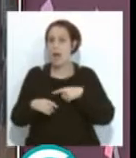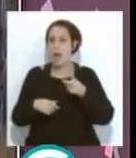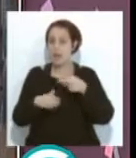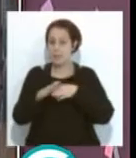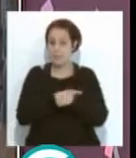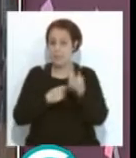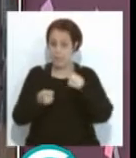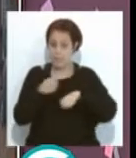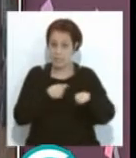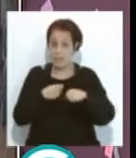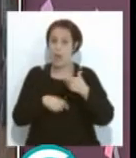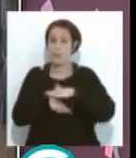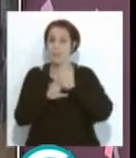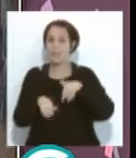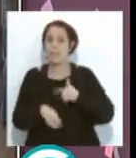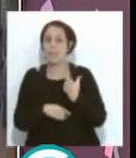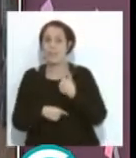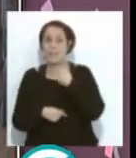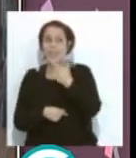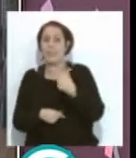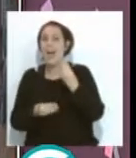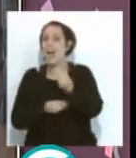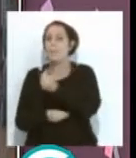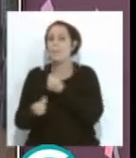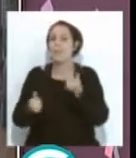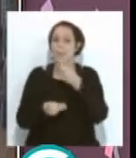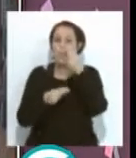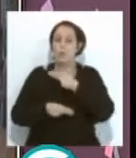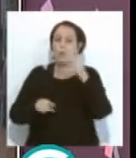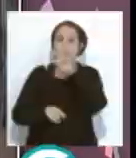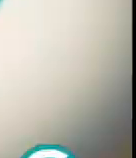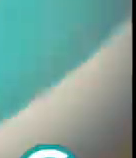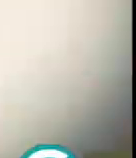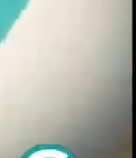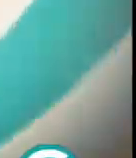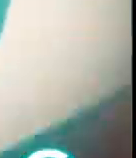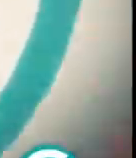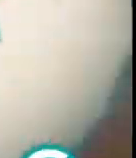final evidentemente determina qué ambiente hay o no en el público del falla. Enseguida volvemos.